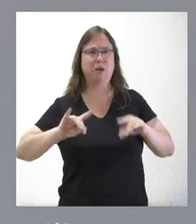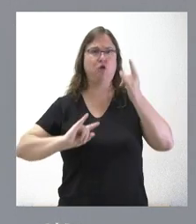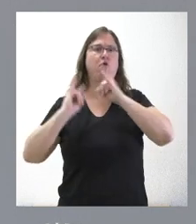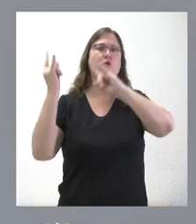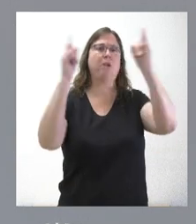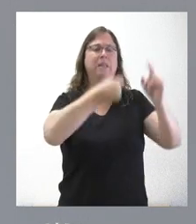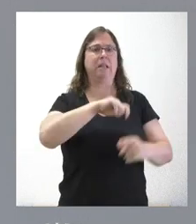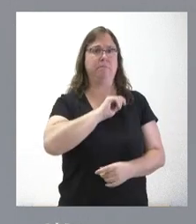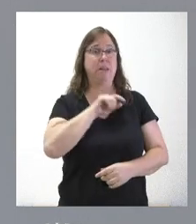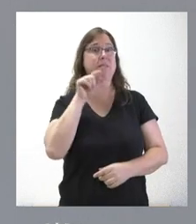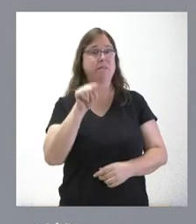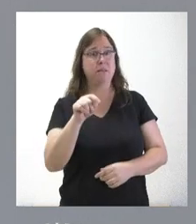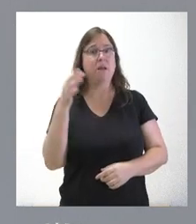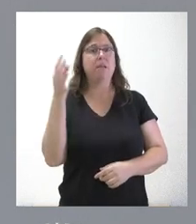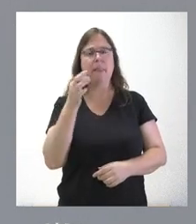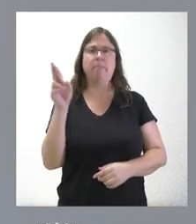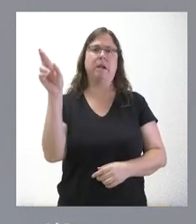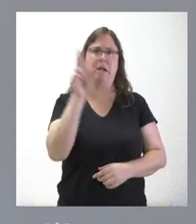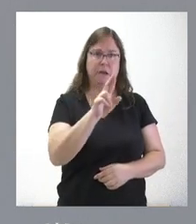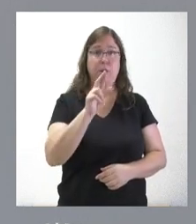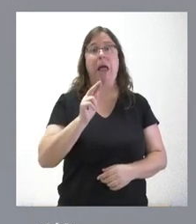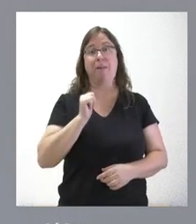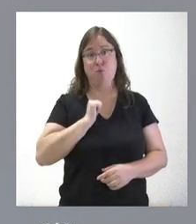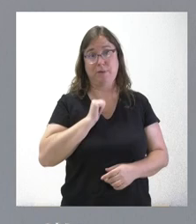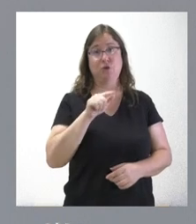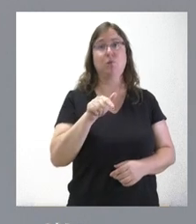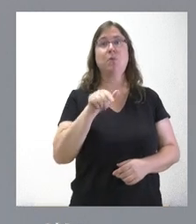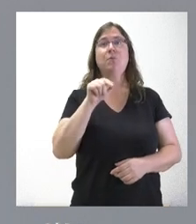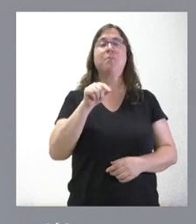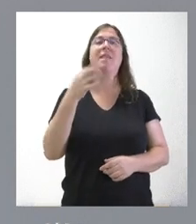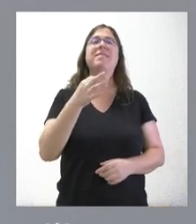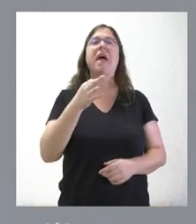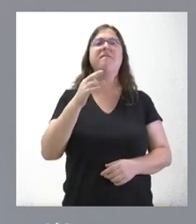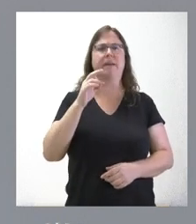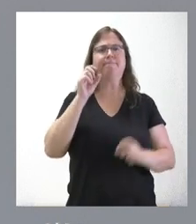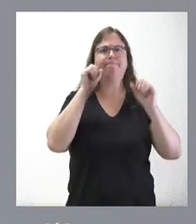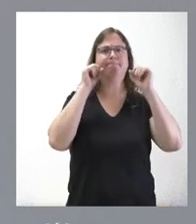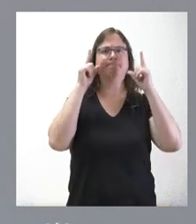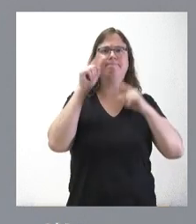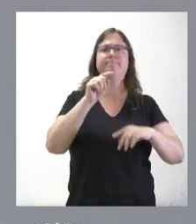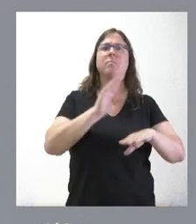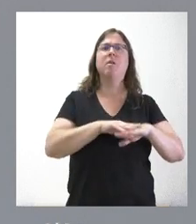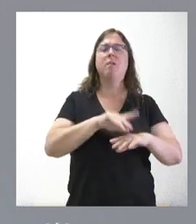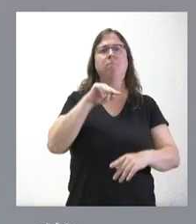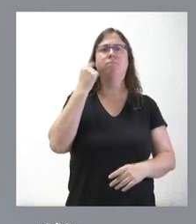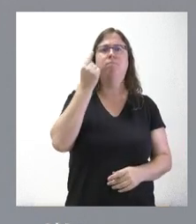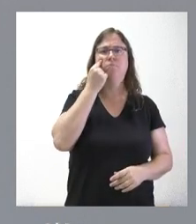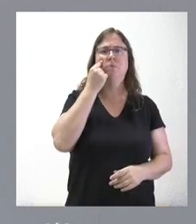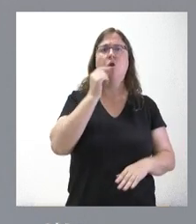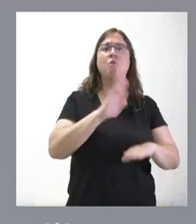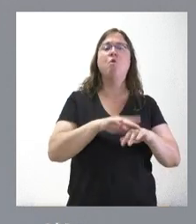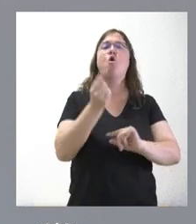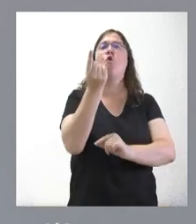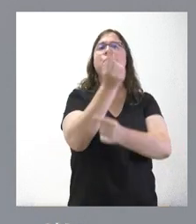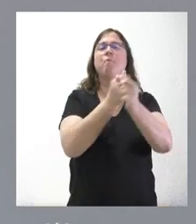también, lo hemos hecho muchas veces, y lo reitero ahora y aprovecho su pregunta, que visibilizarse e identificarse claramente en el modelo de